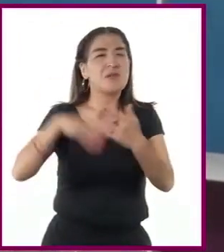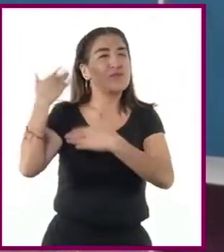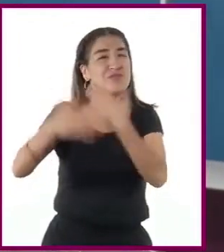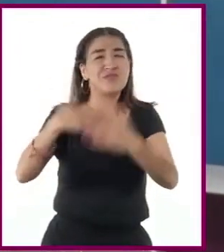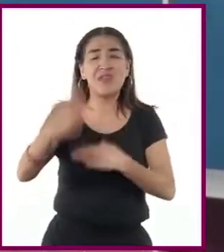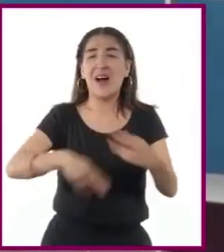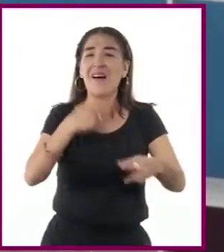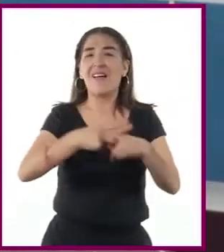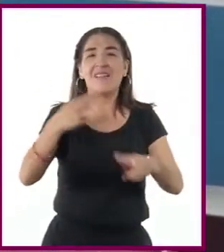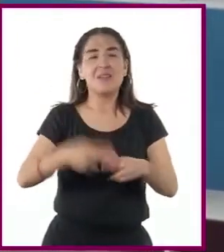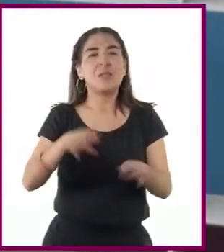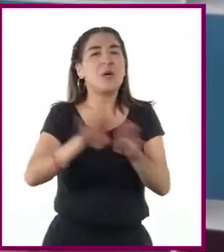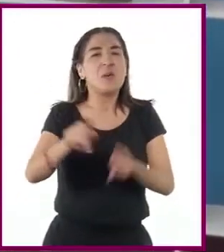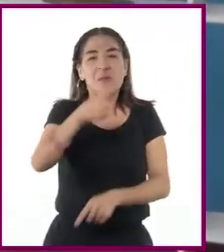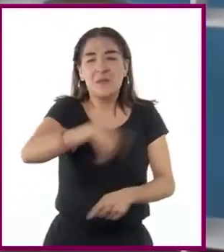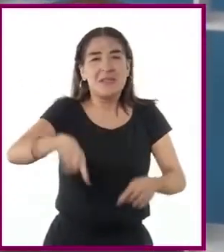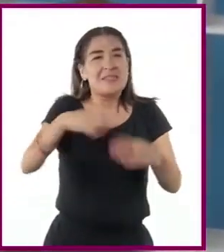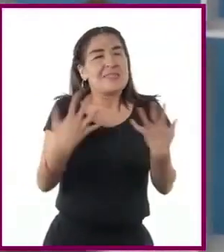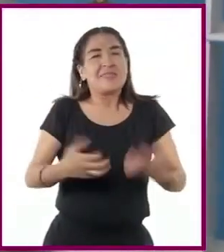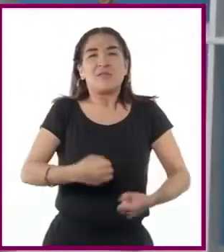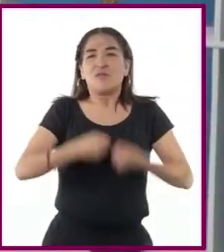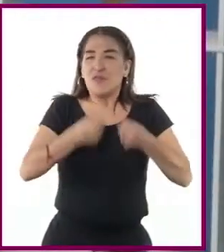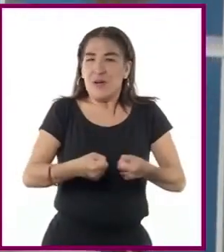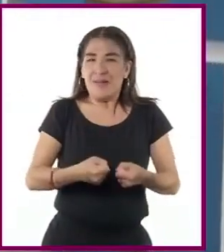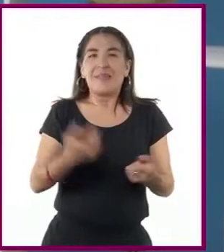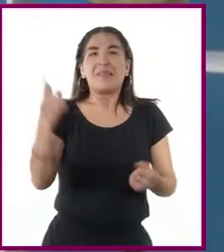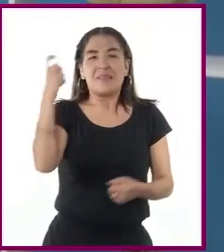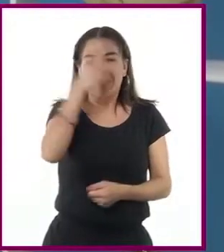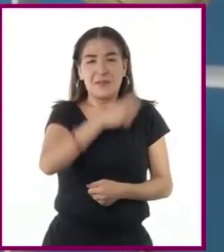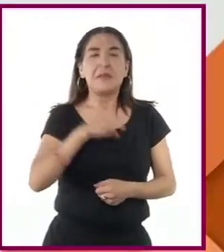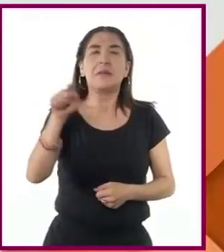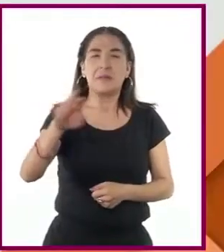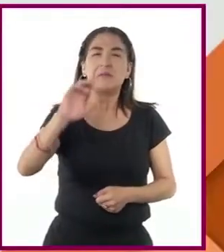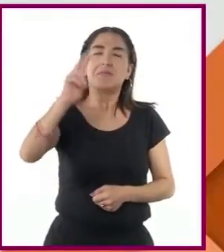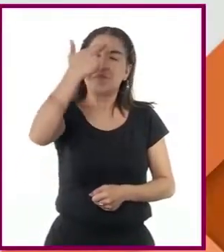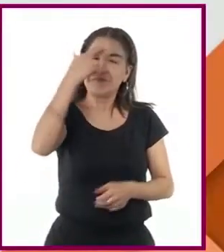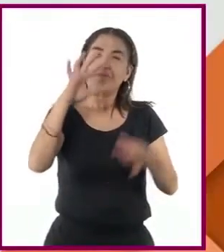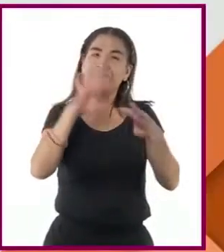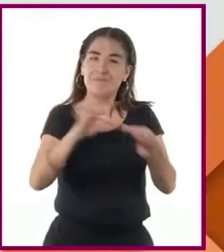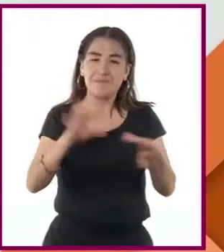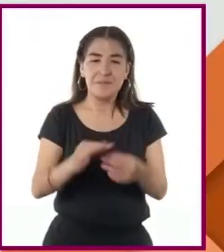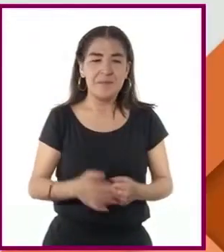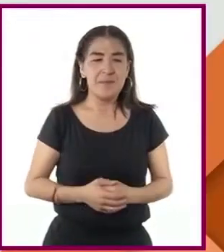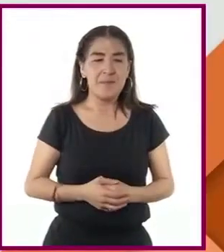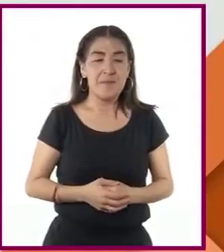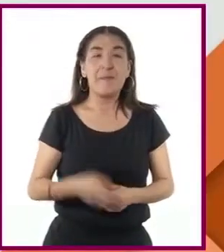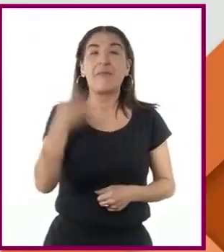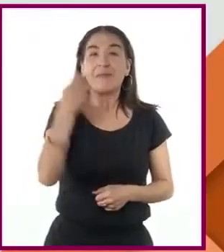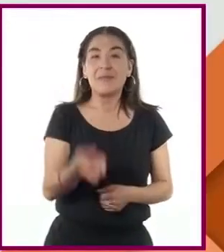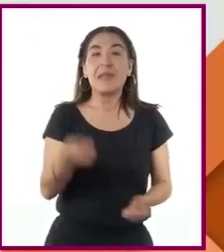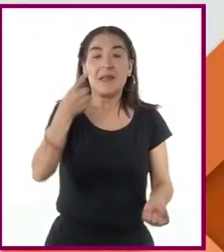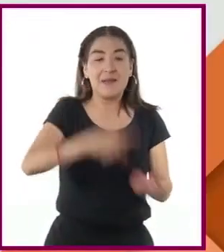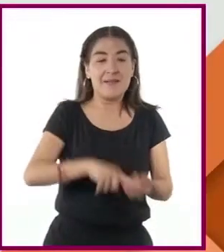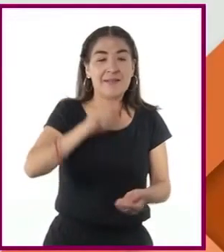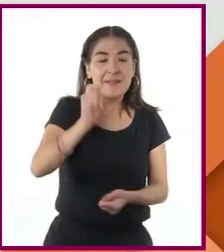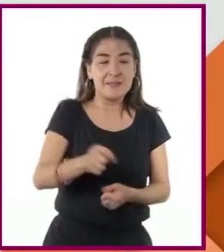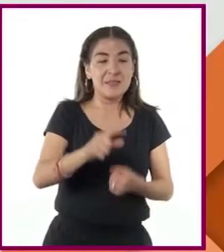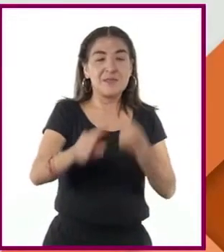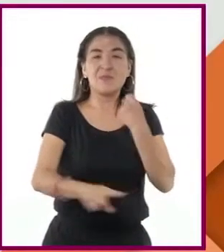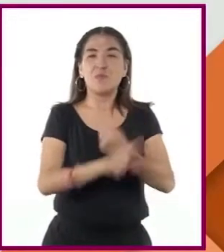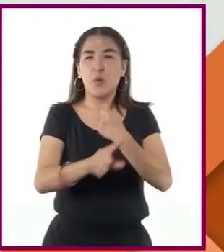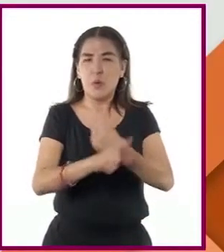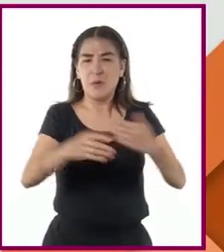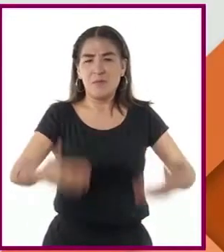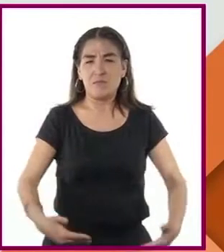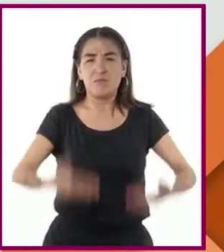convertirse en una fortificación temible y mortífera. Recuerda. En efecto, lo que en un principio fue solo un muro de